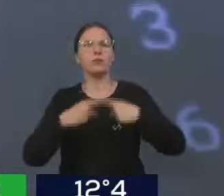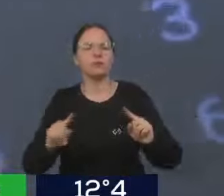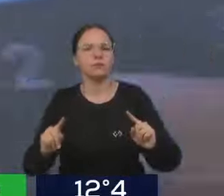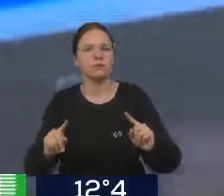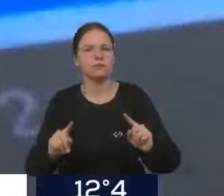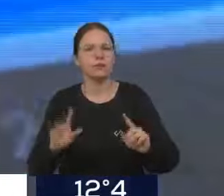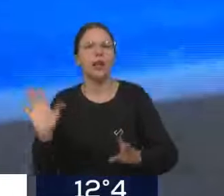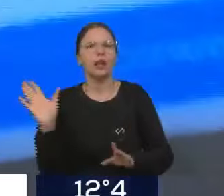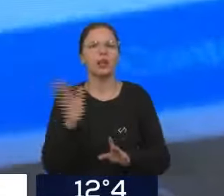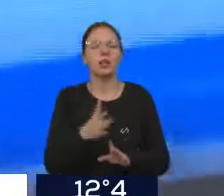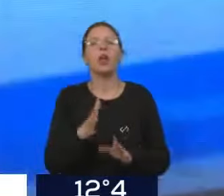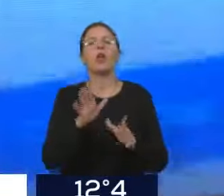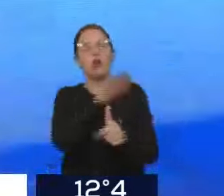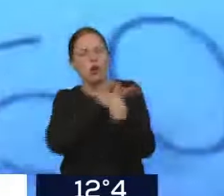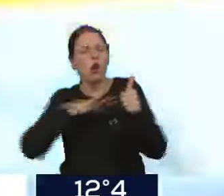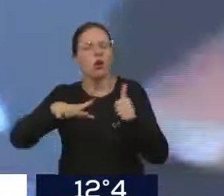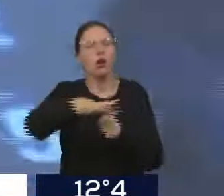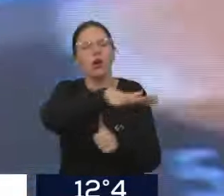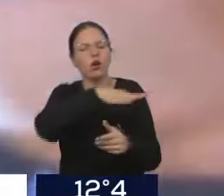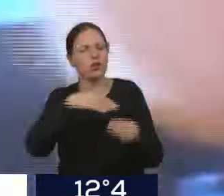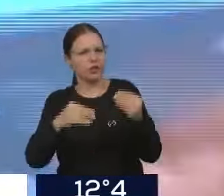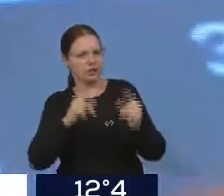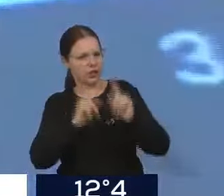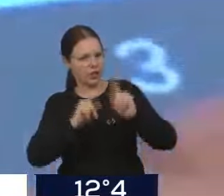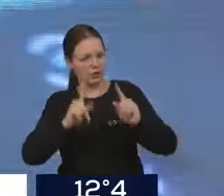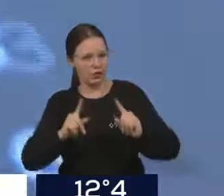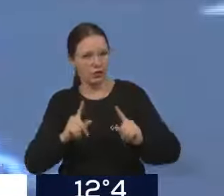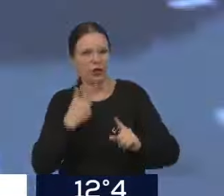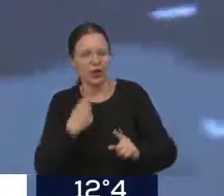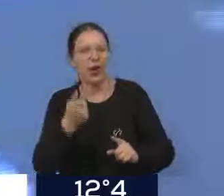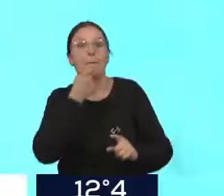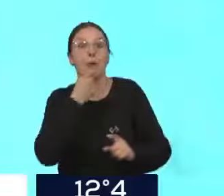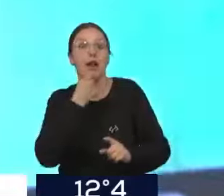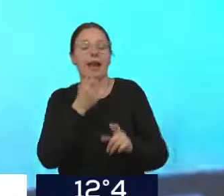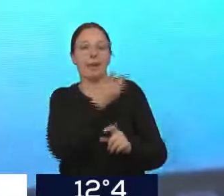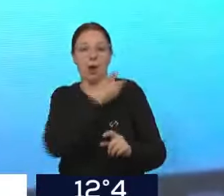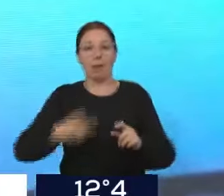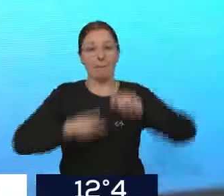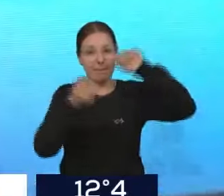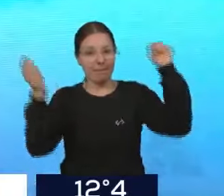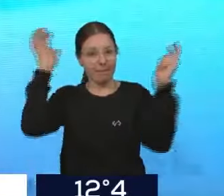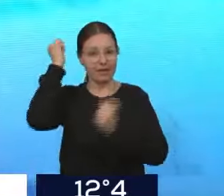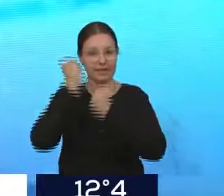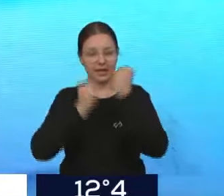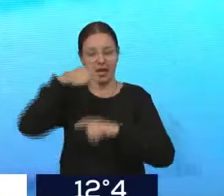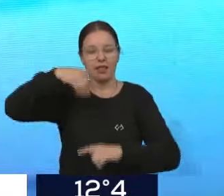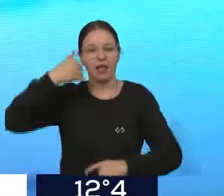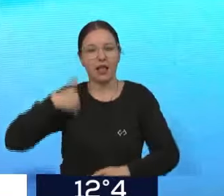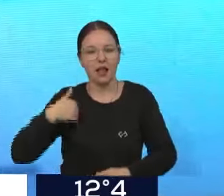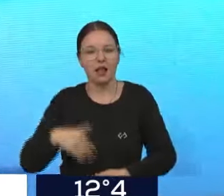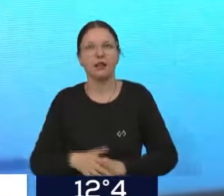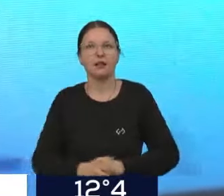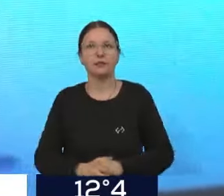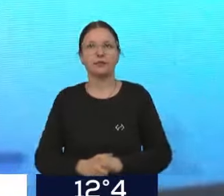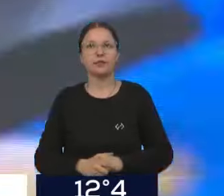¿Para qué contextualicemos? Hay quienes sostienen, por ejemplo el presidente, que la economía argentina se va a comportar como una B